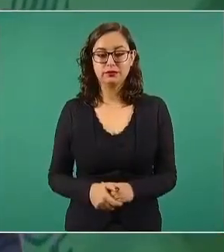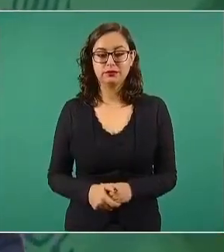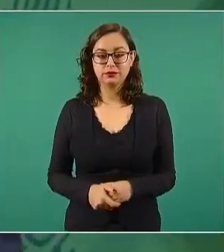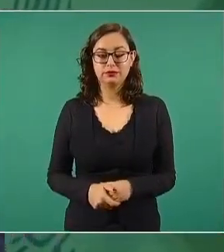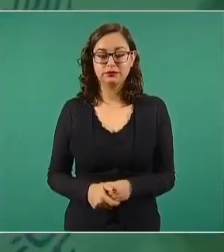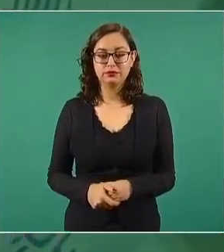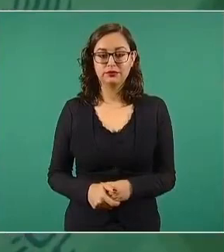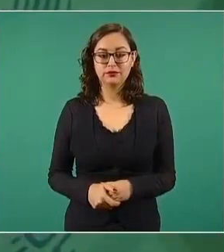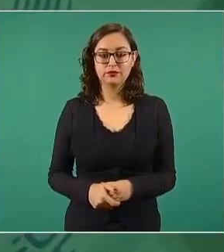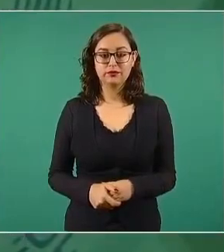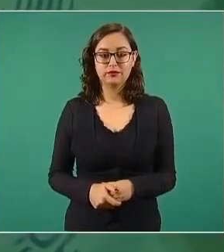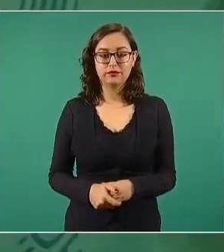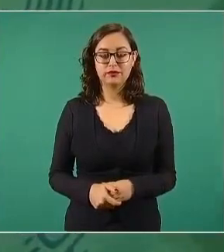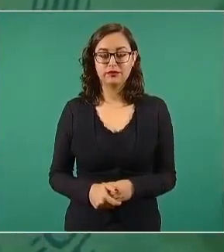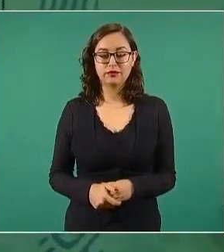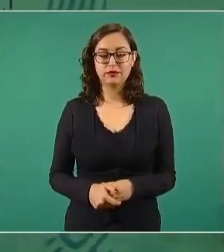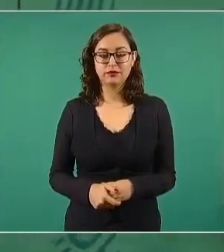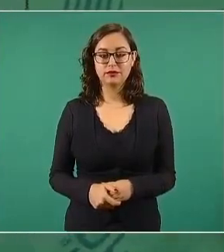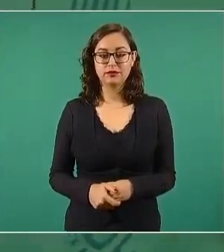el que